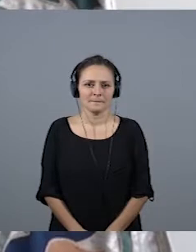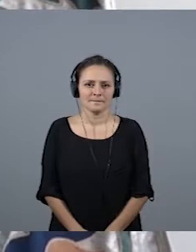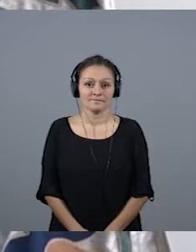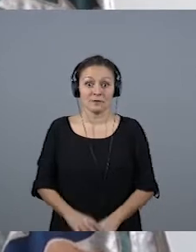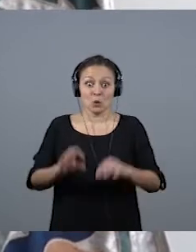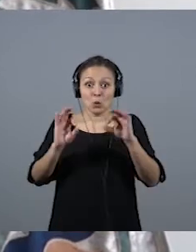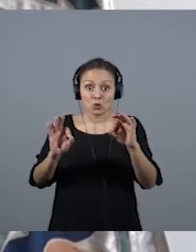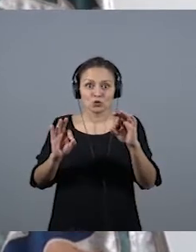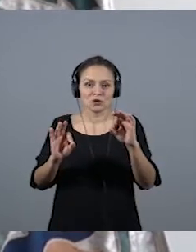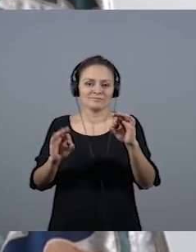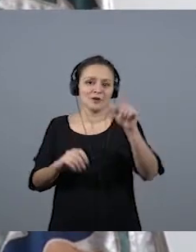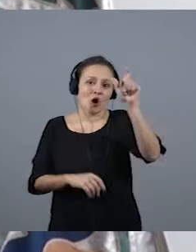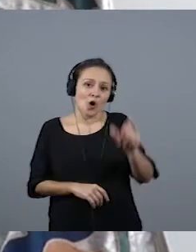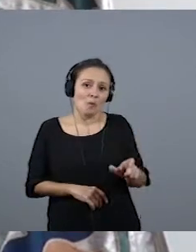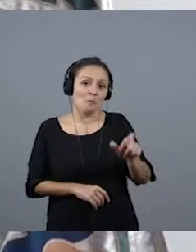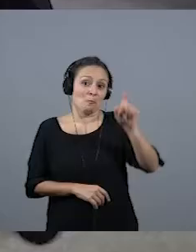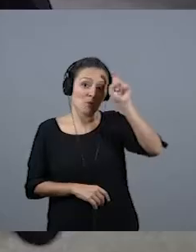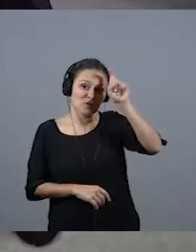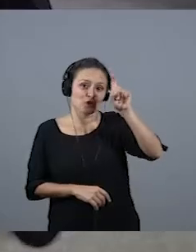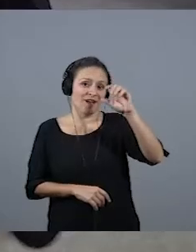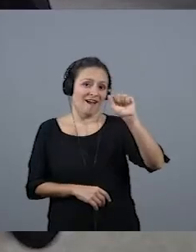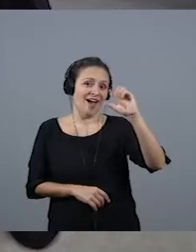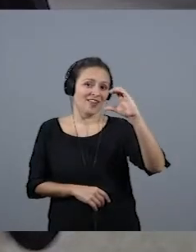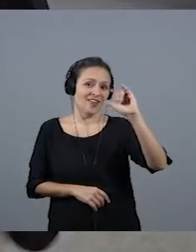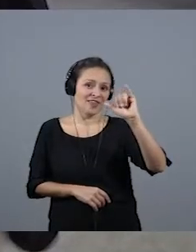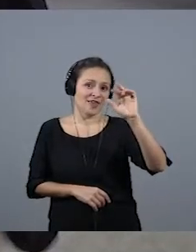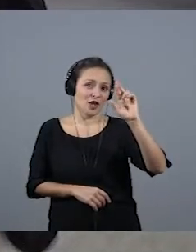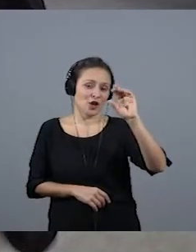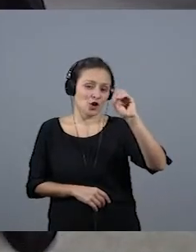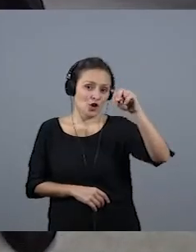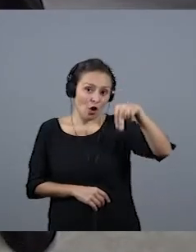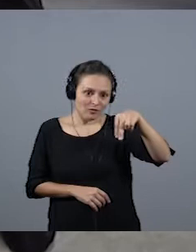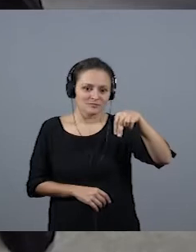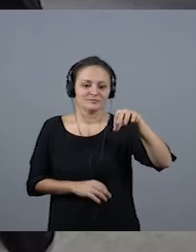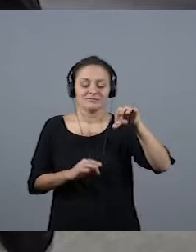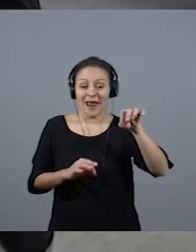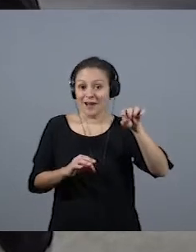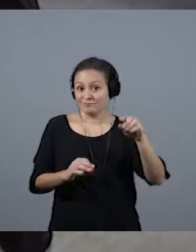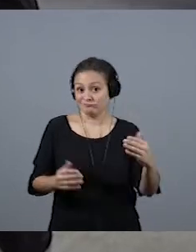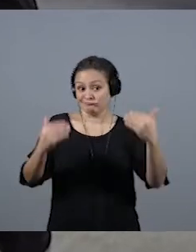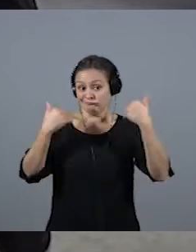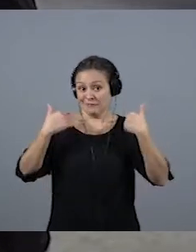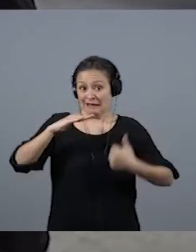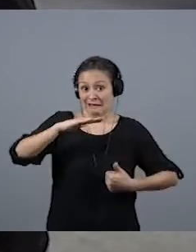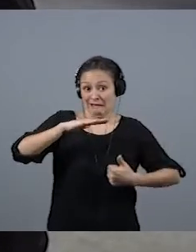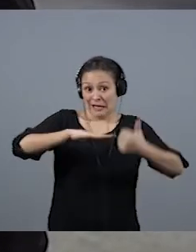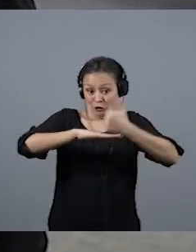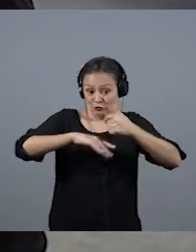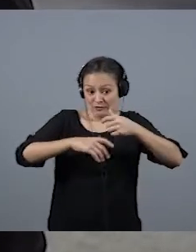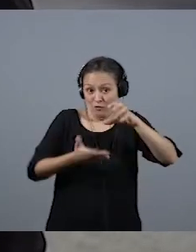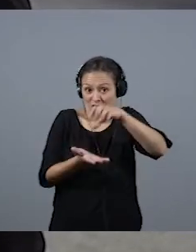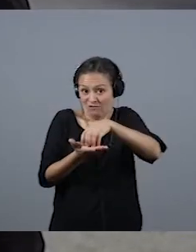Justamente es el profesor Ricardo Asirón, que también fue promotor en toda esta facultad. Y todo, bueno,